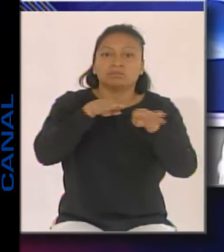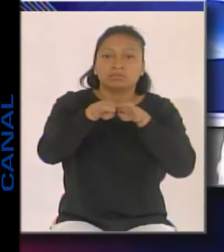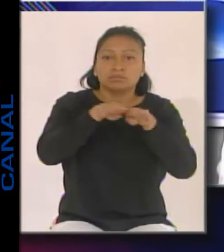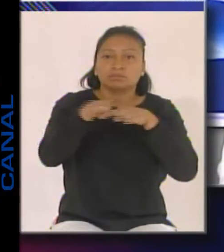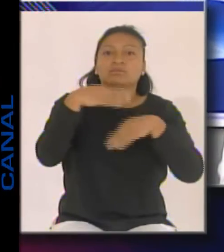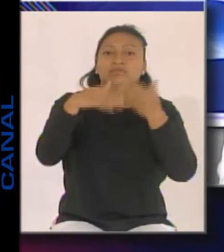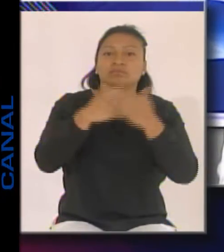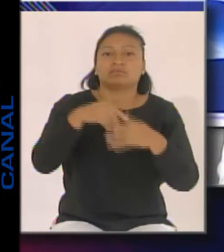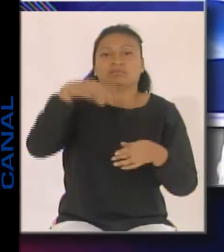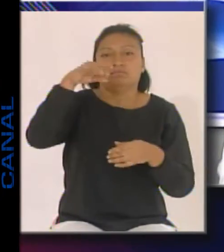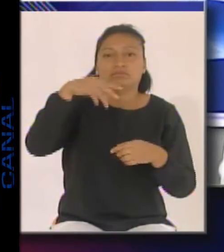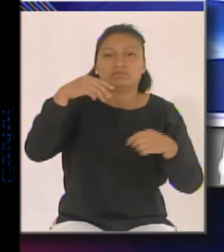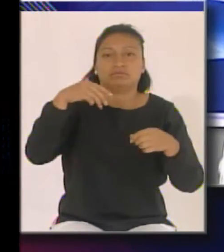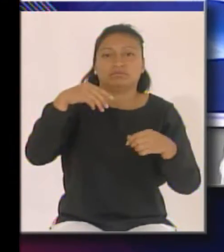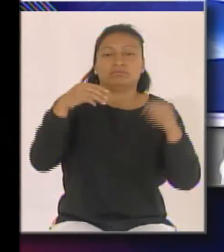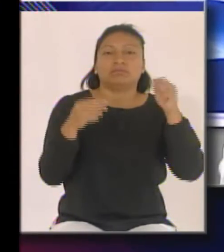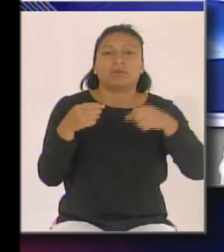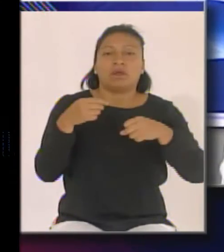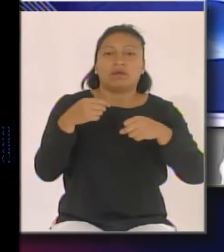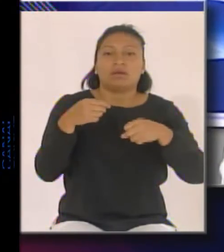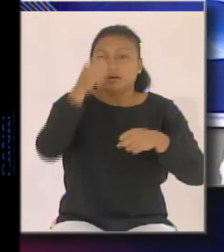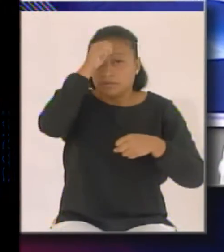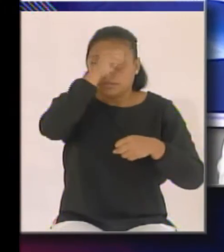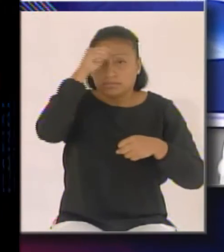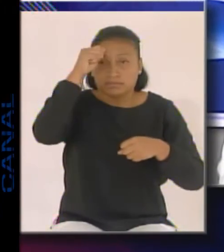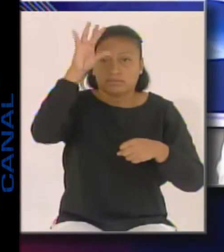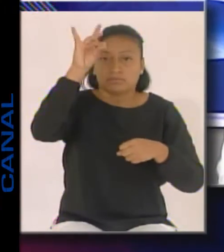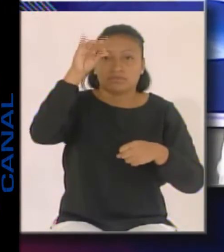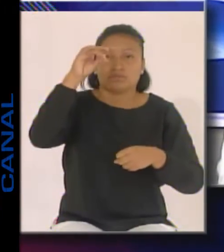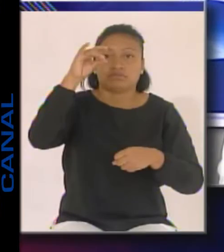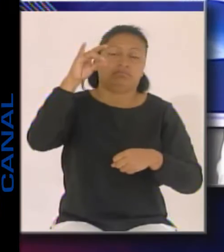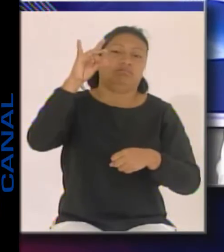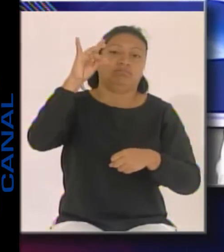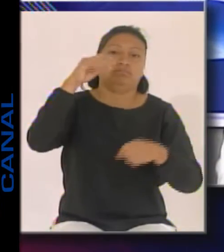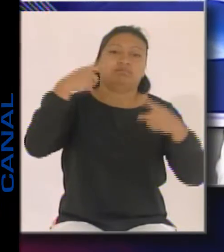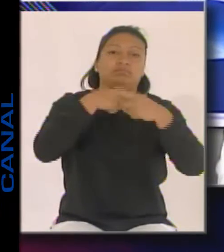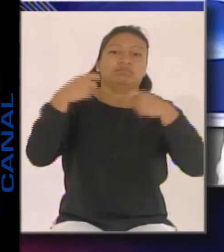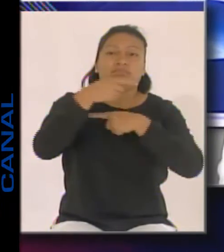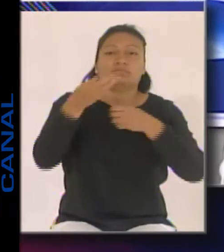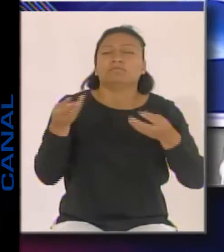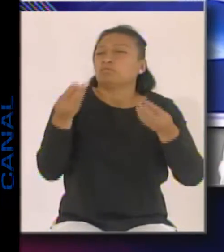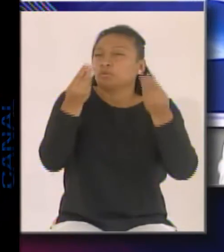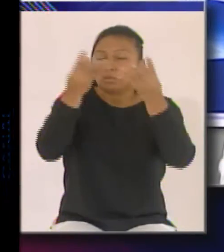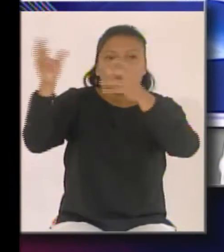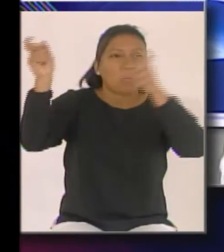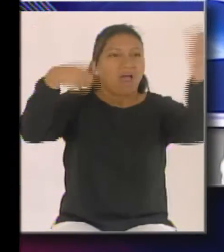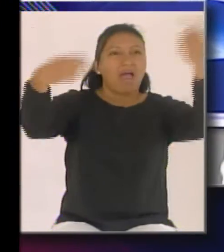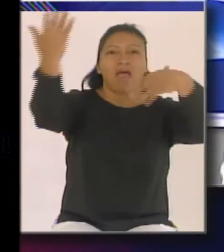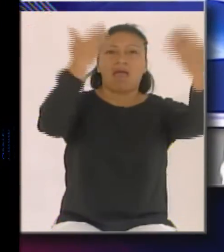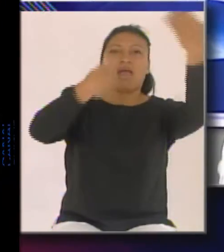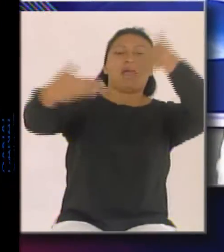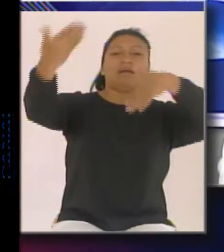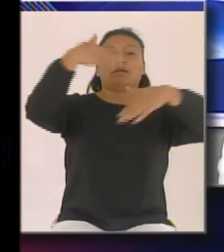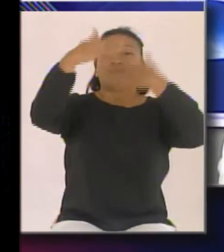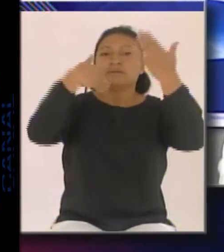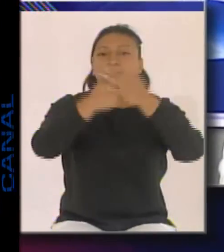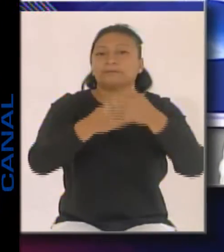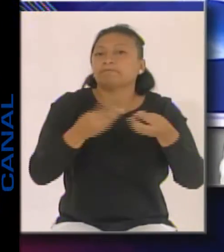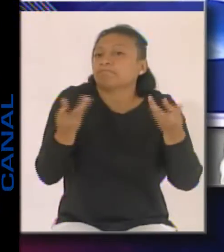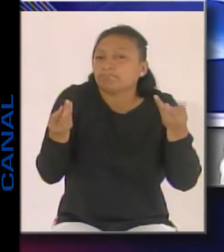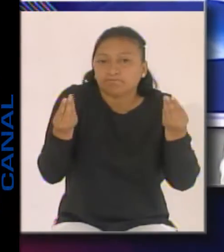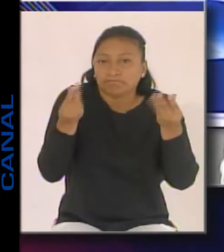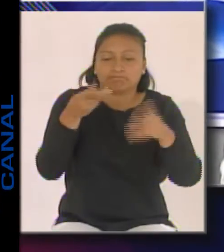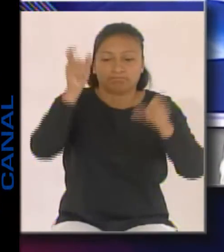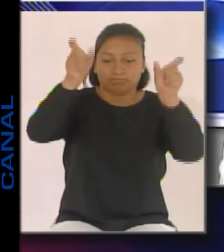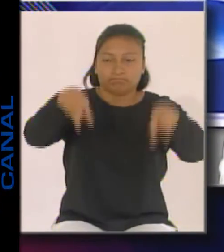este domingo 8 de marzo en donde se concentran también en Ibarra cientos y miles de personas de toda la provincia. Y hemos querido